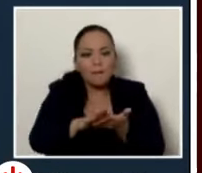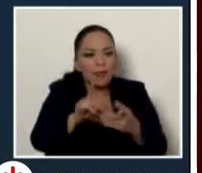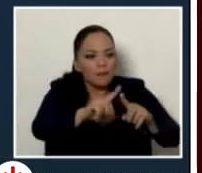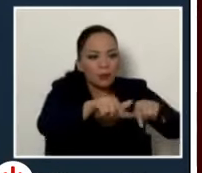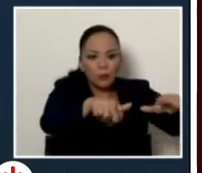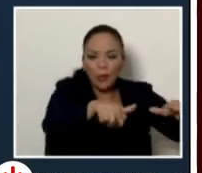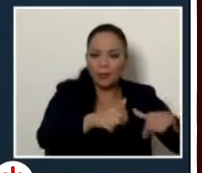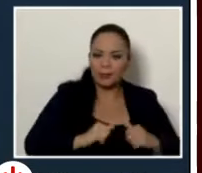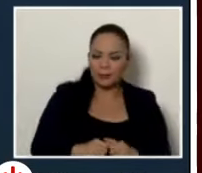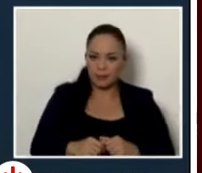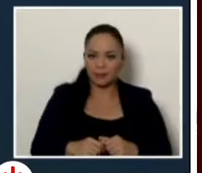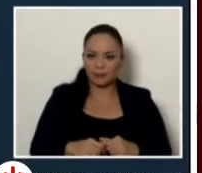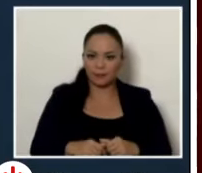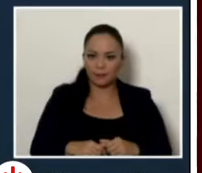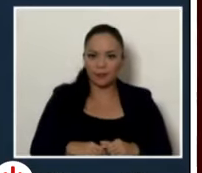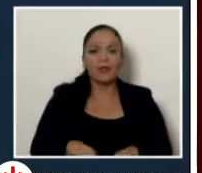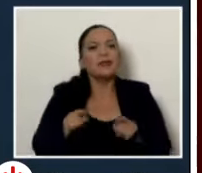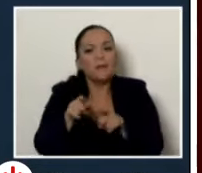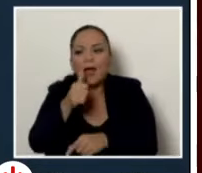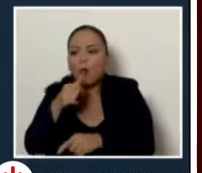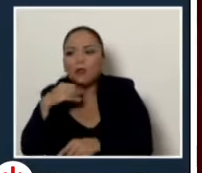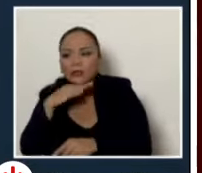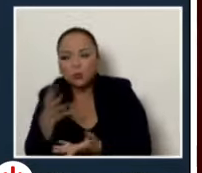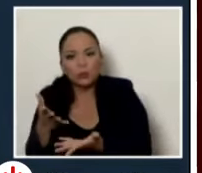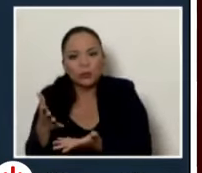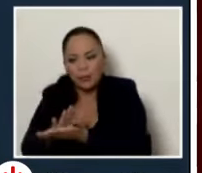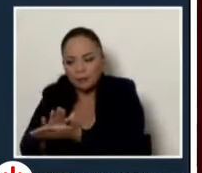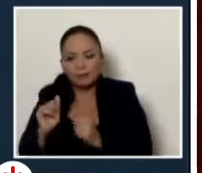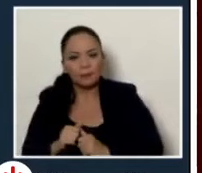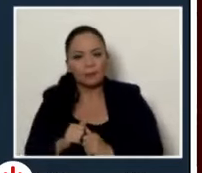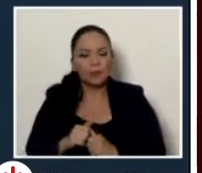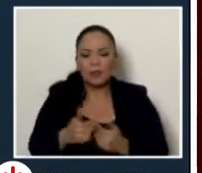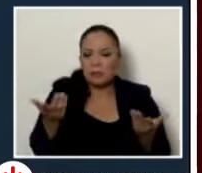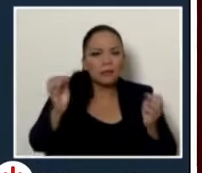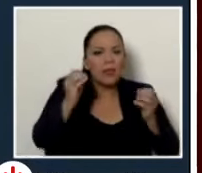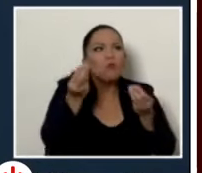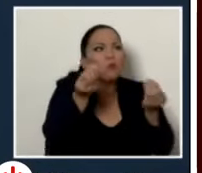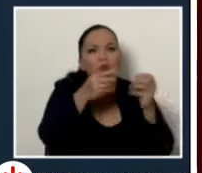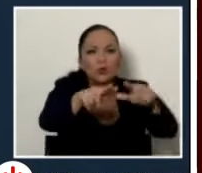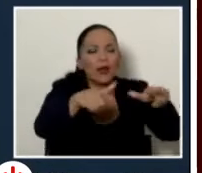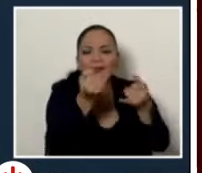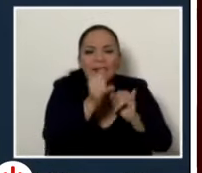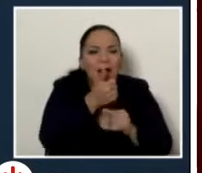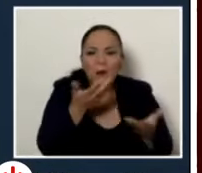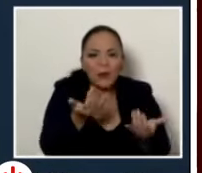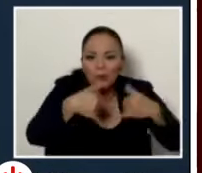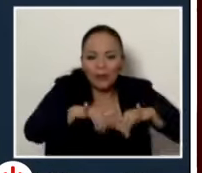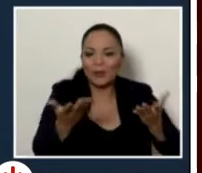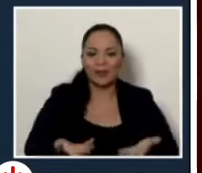el tratamiento de las aguas residuales a un montón de regiones de Costa Rica. Hay proyectos que tienen